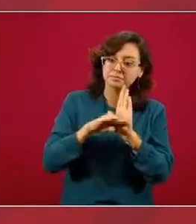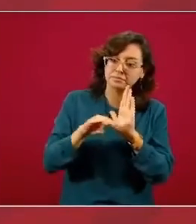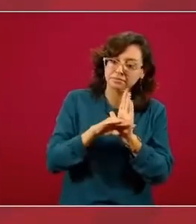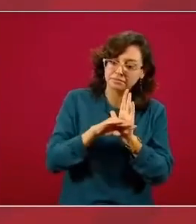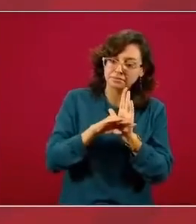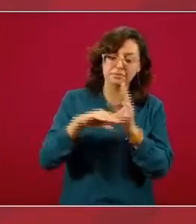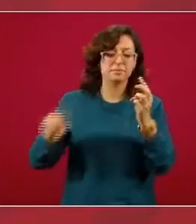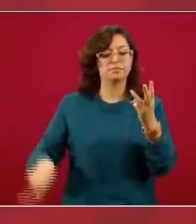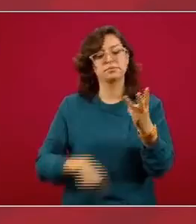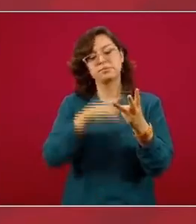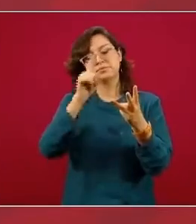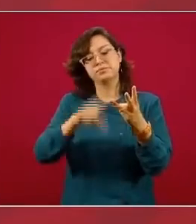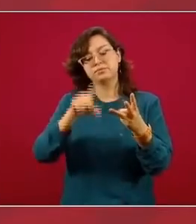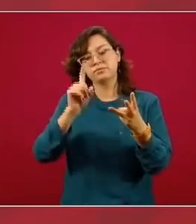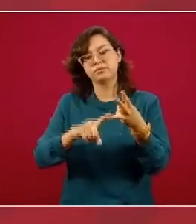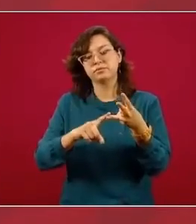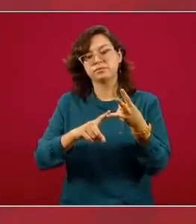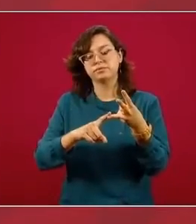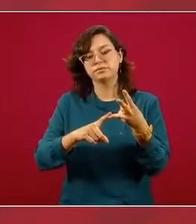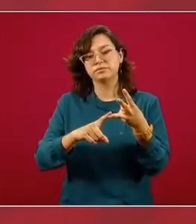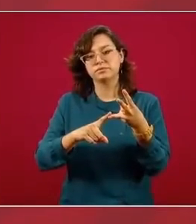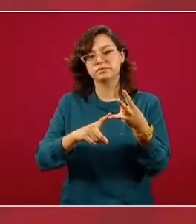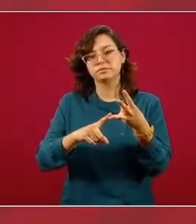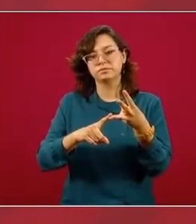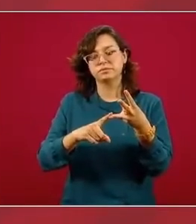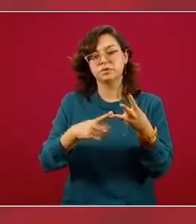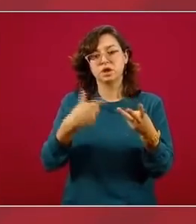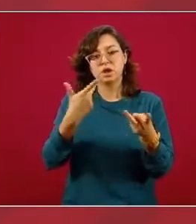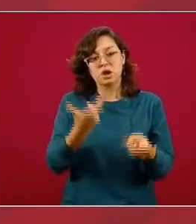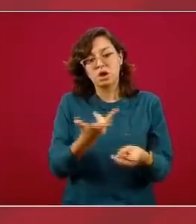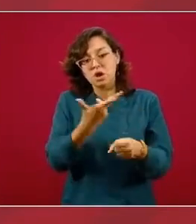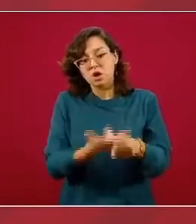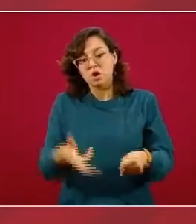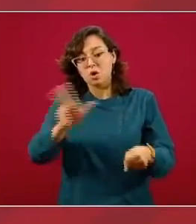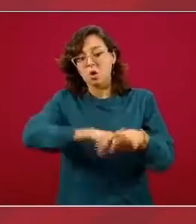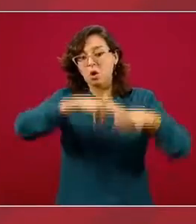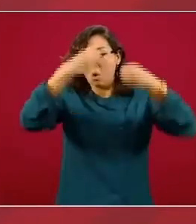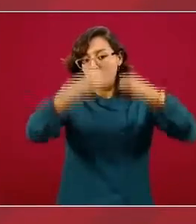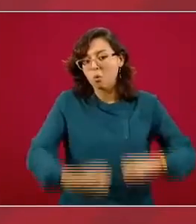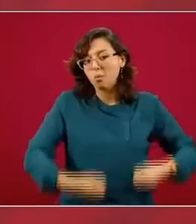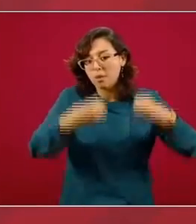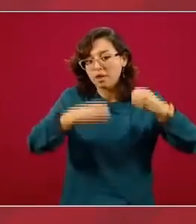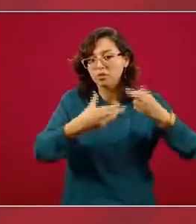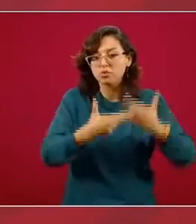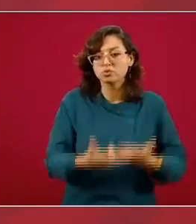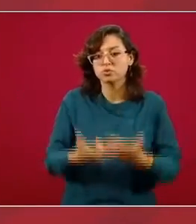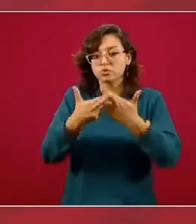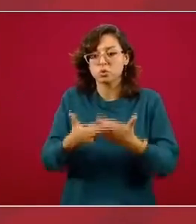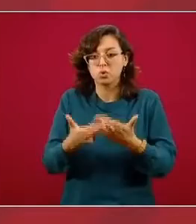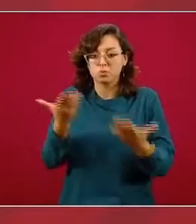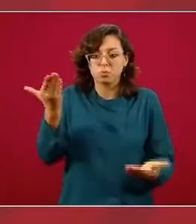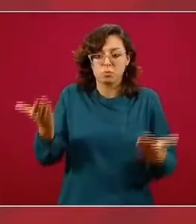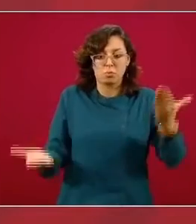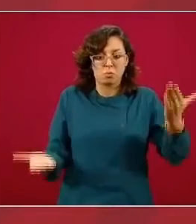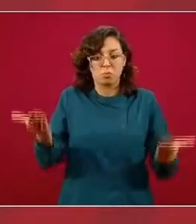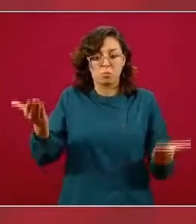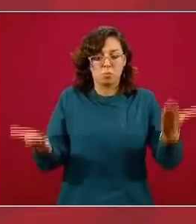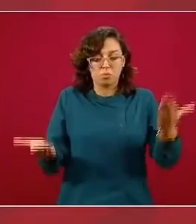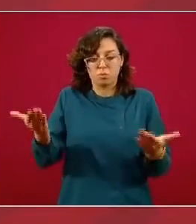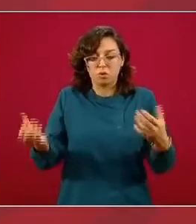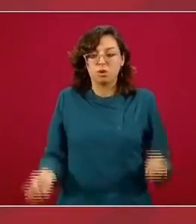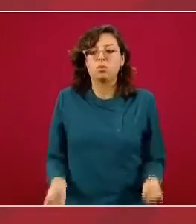la proporción de ocupación que es la que presentamos aquí todos los días de los